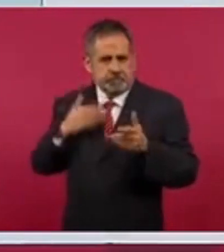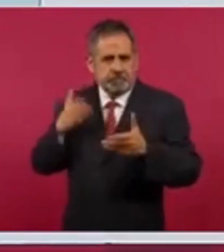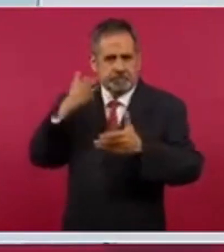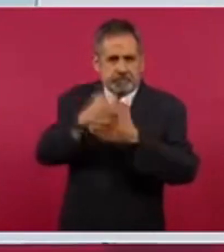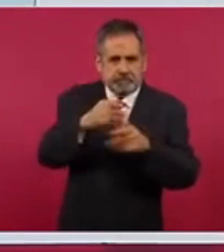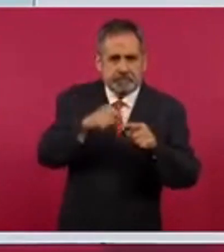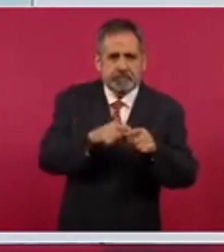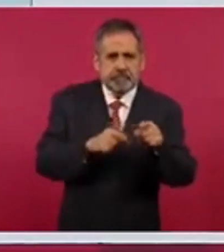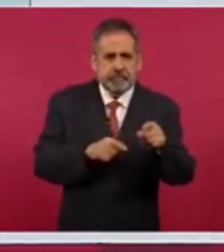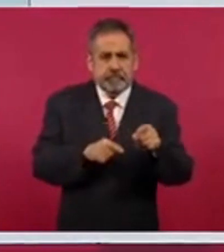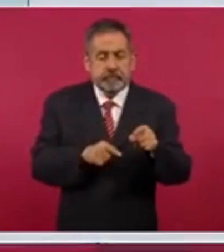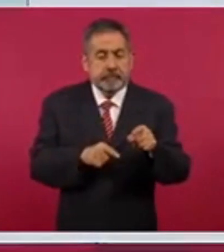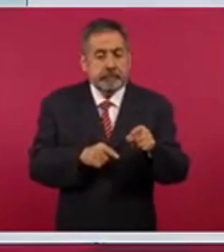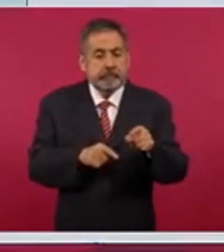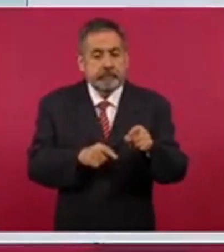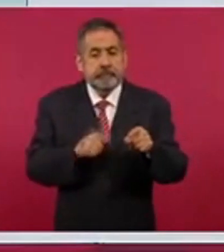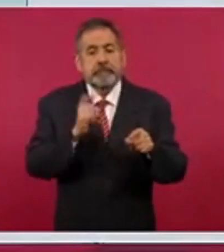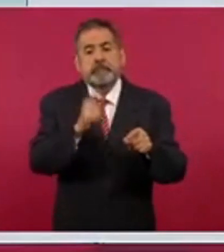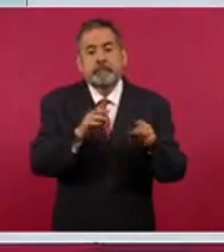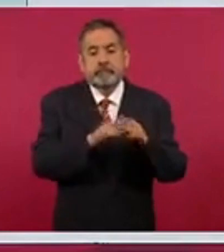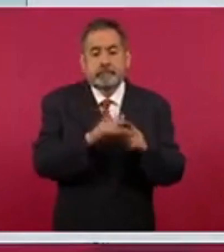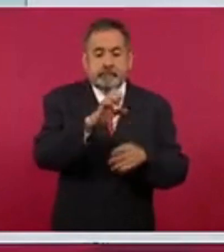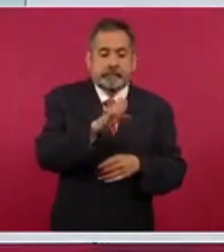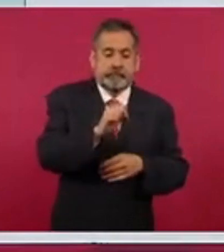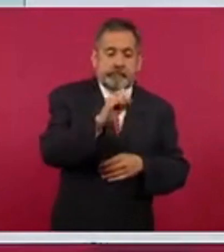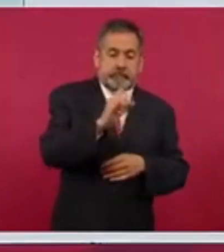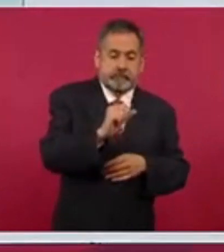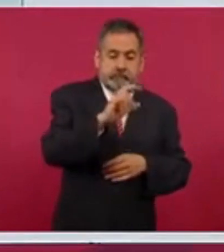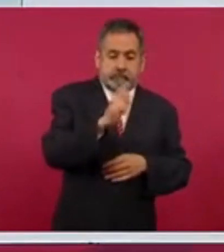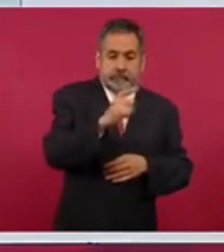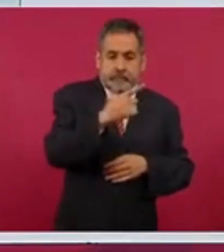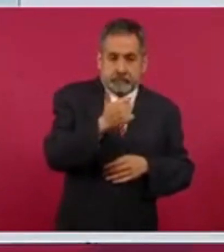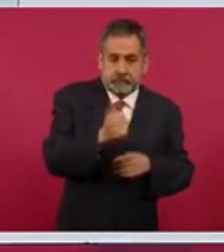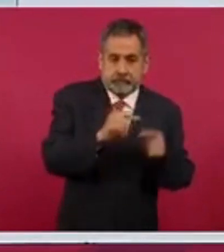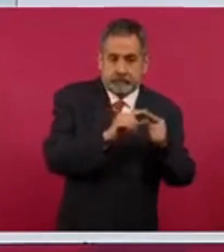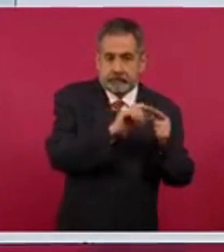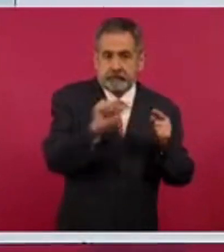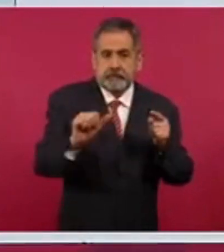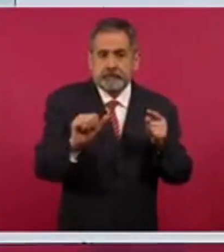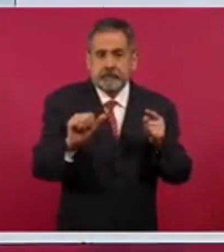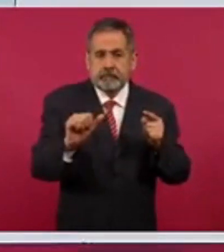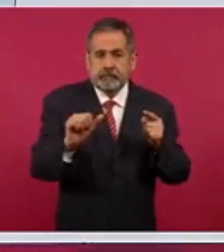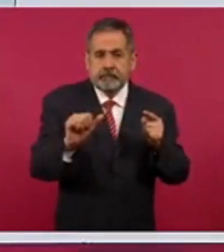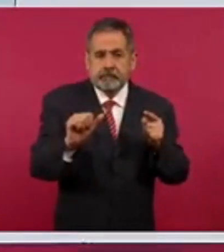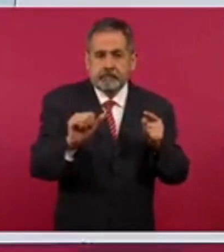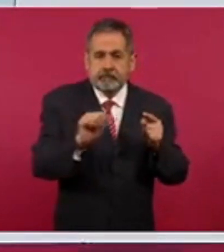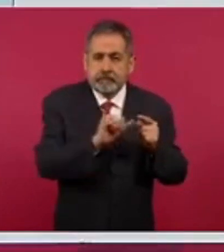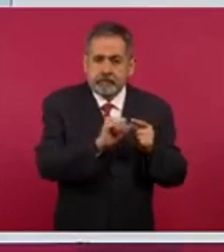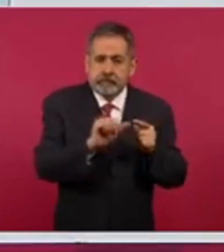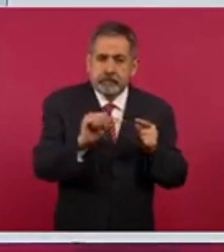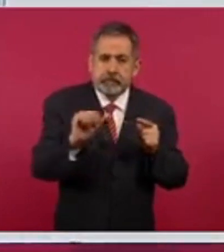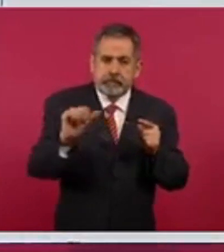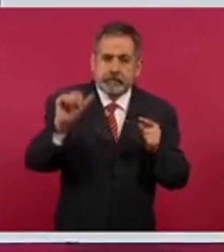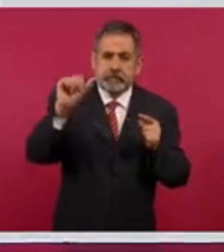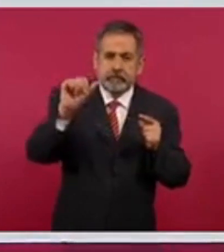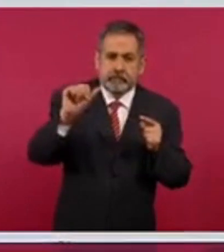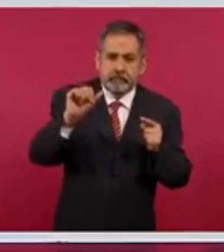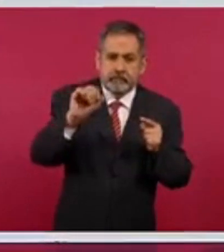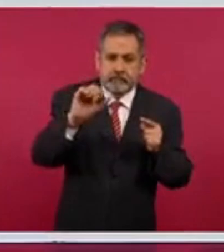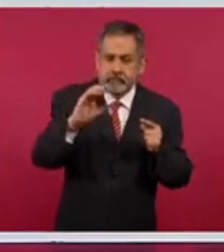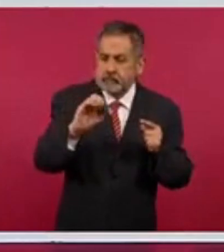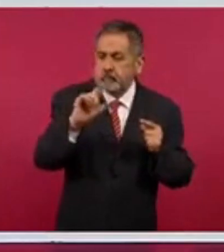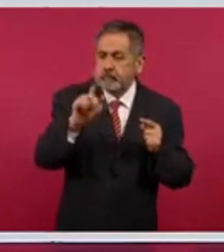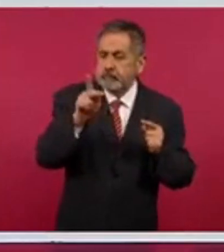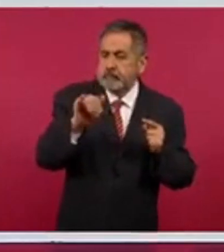este tramo le corresponde de Escárcega hasta Calquiní.